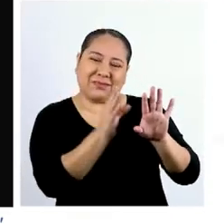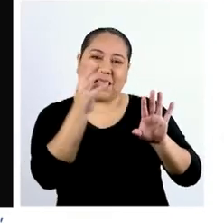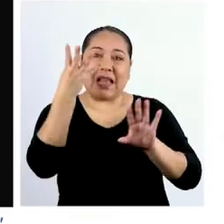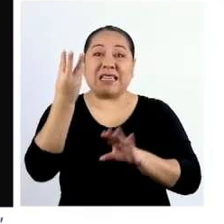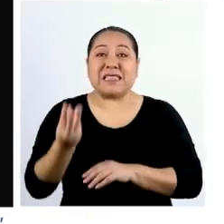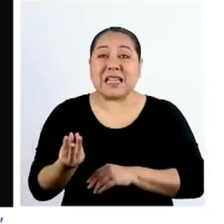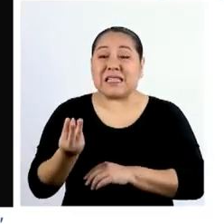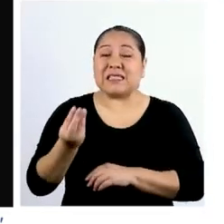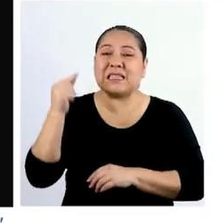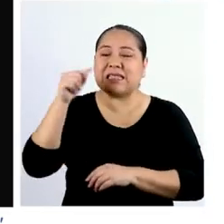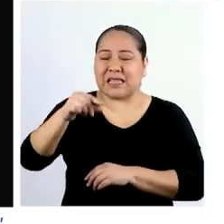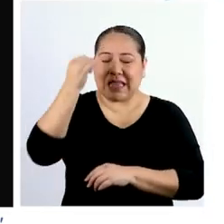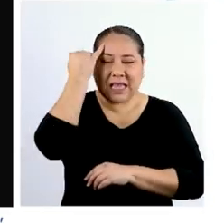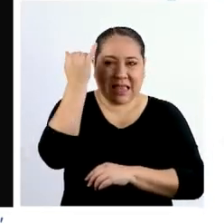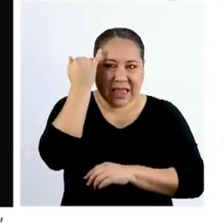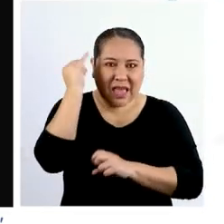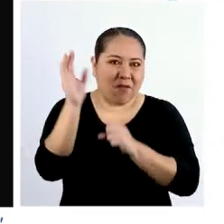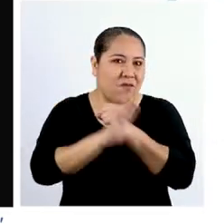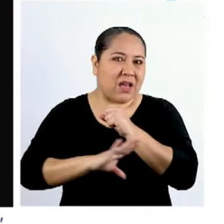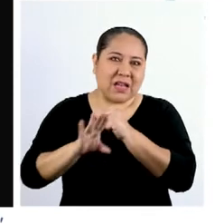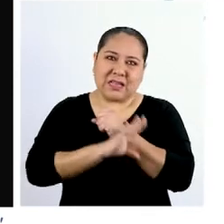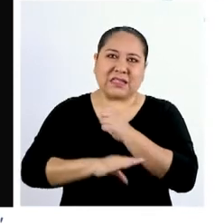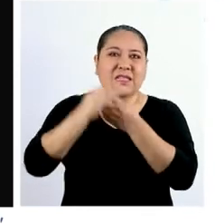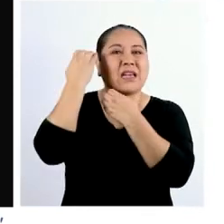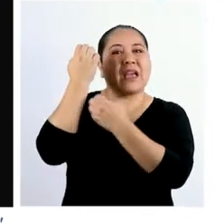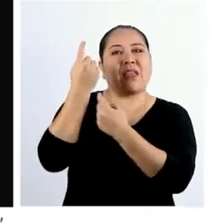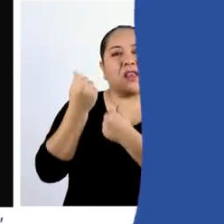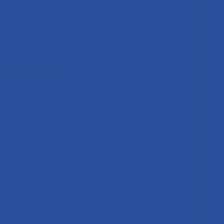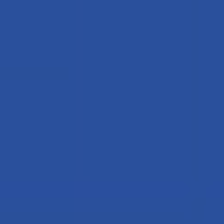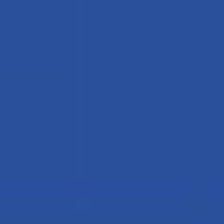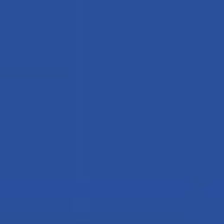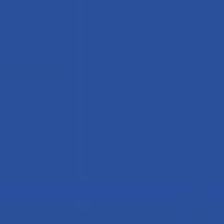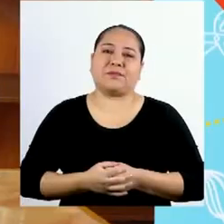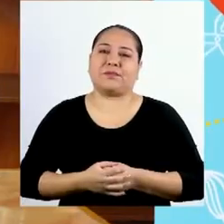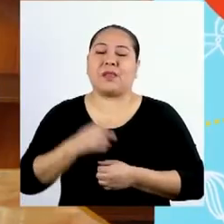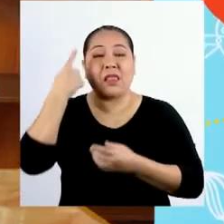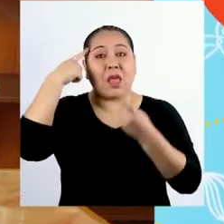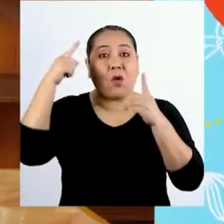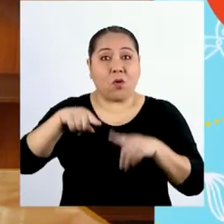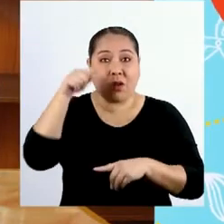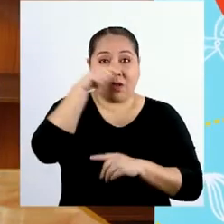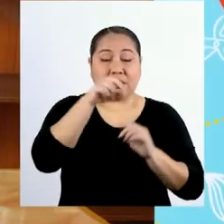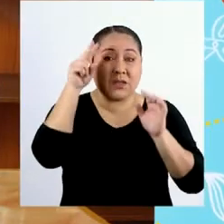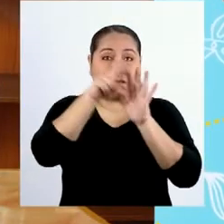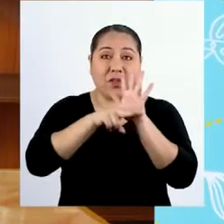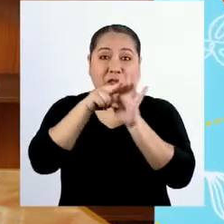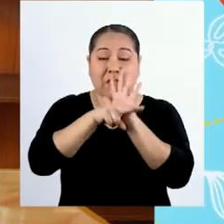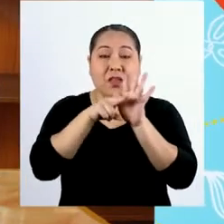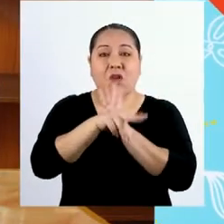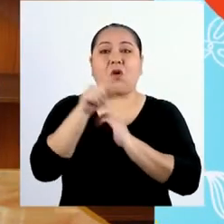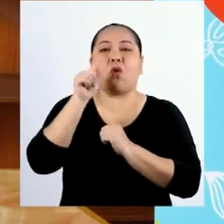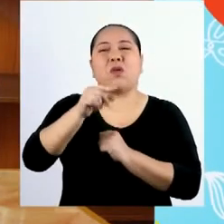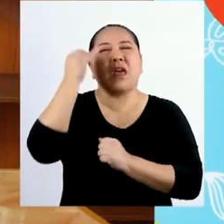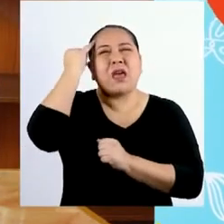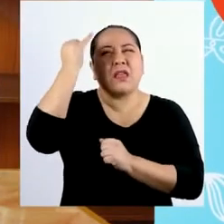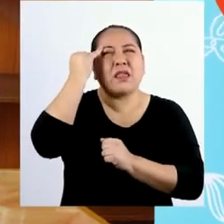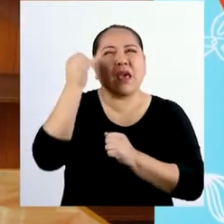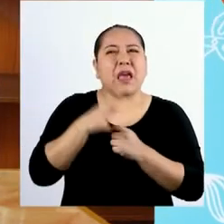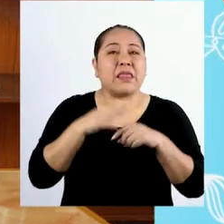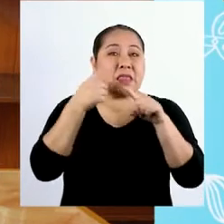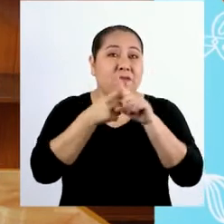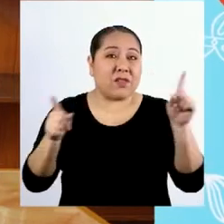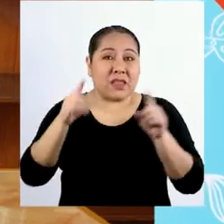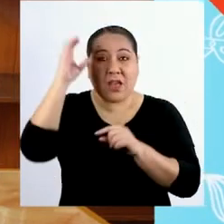La escasez es la idea esencial de la economía. De acuerdo con el video observado, una noción